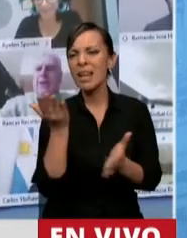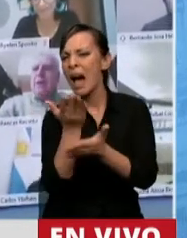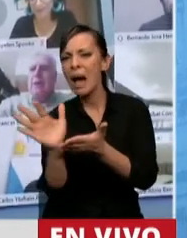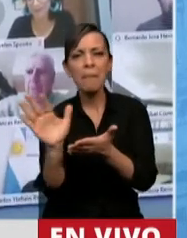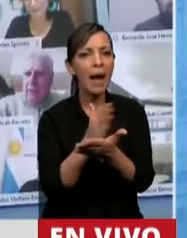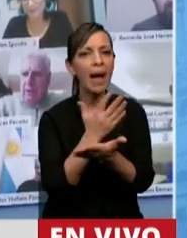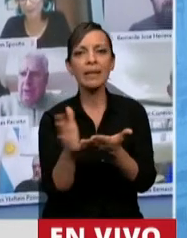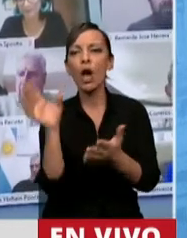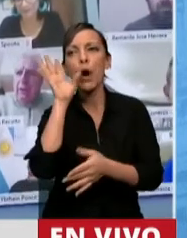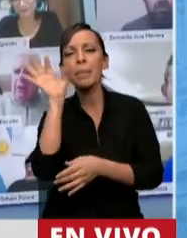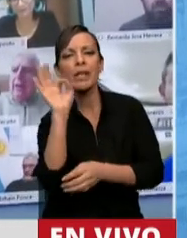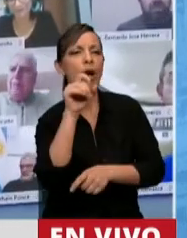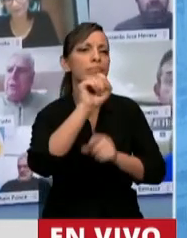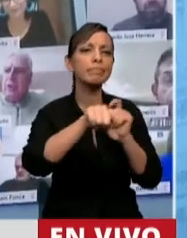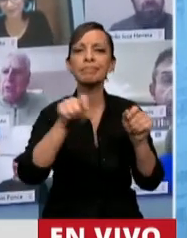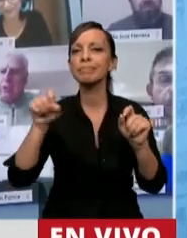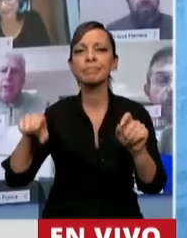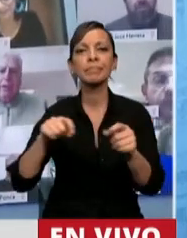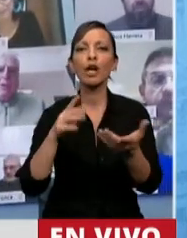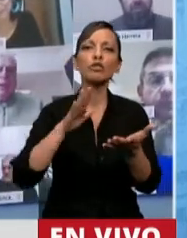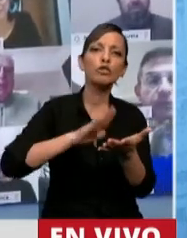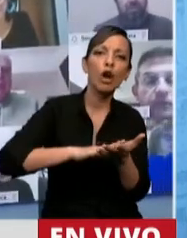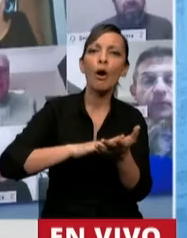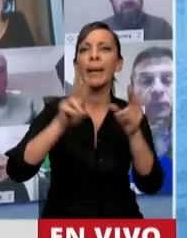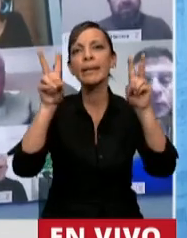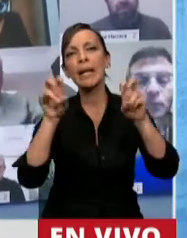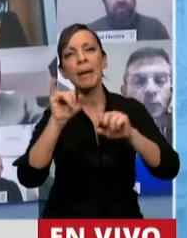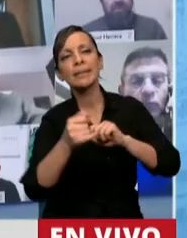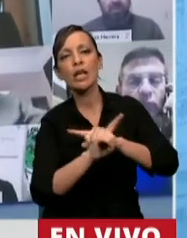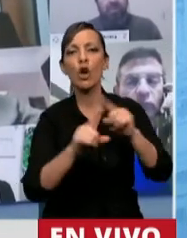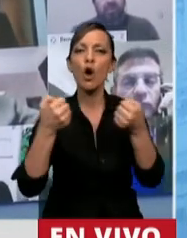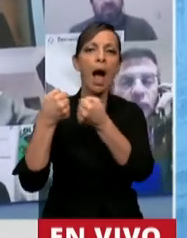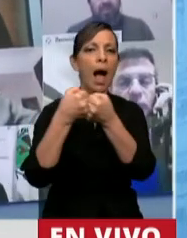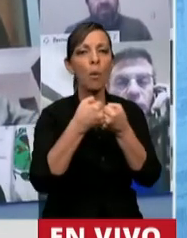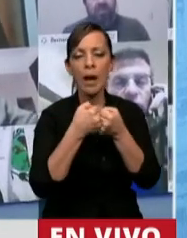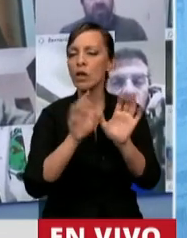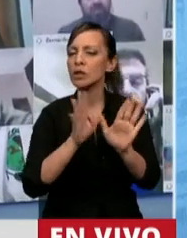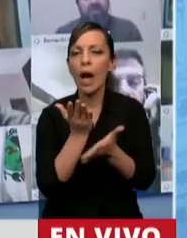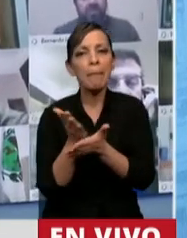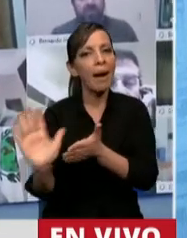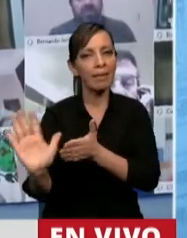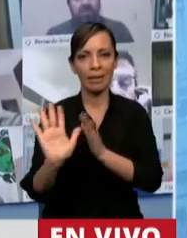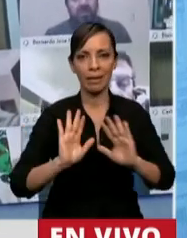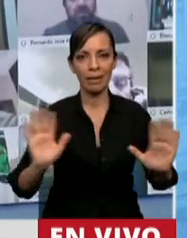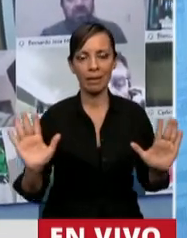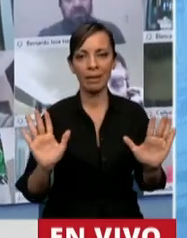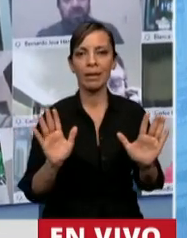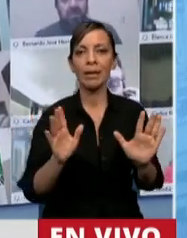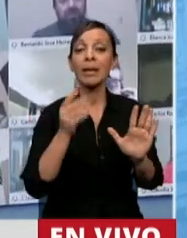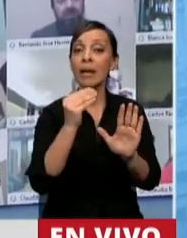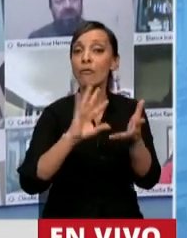posiciones que tengamos respecto de los distintos temas que de una u otra manera sean ingresados